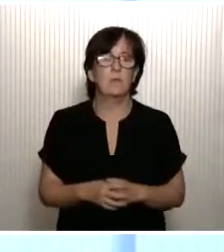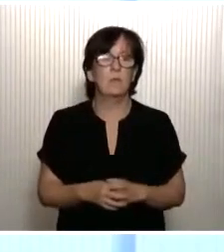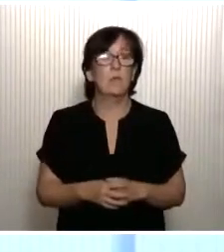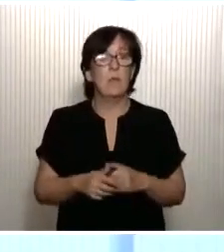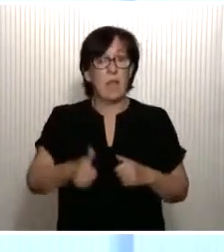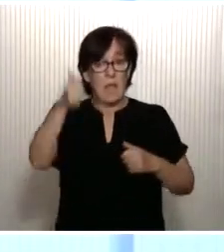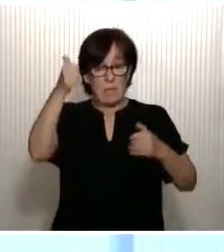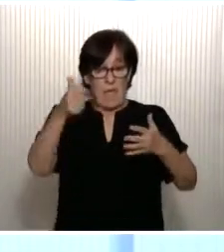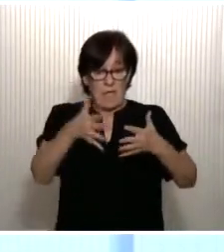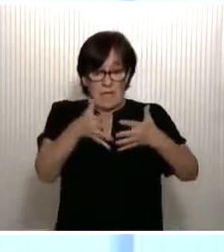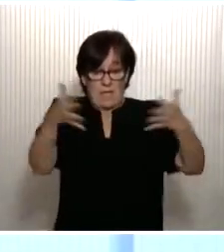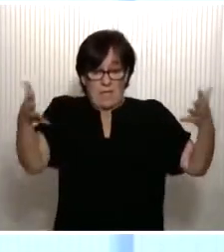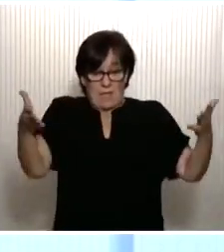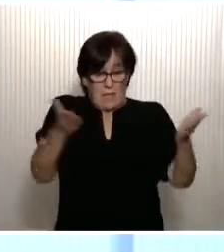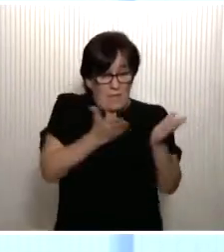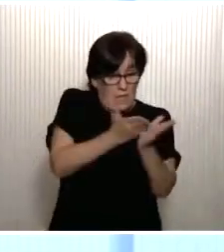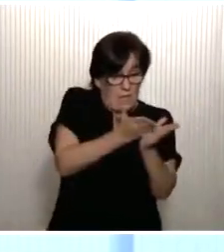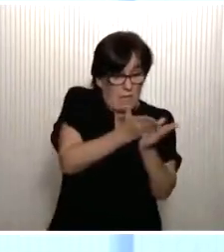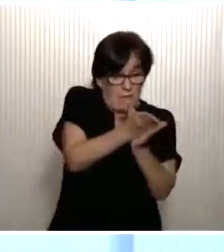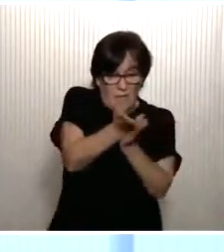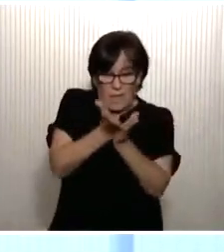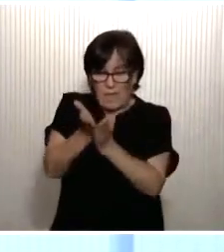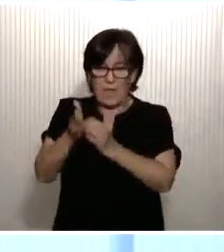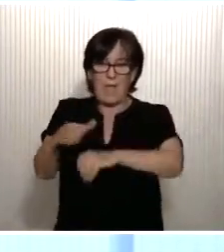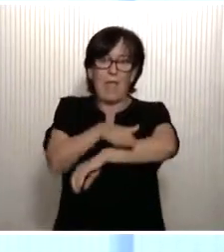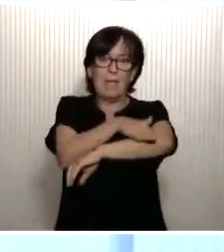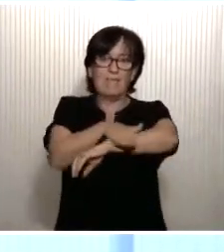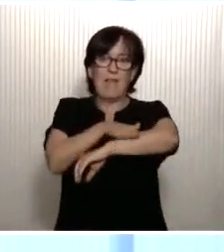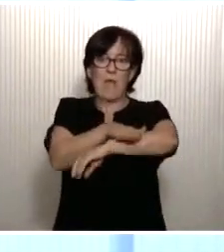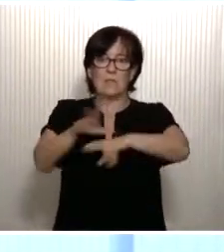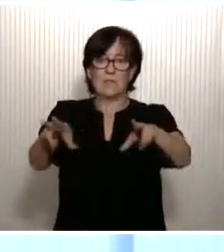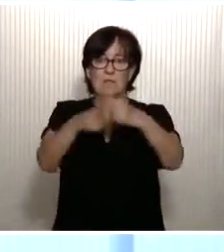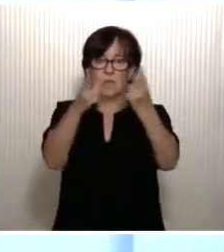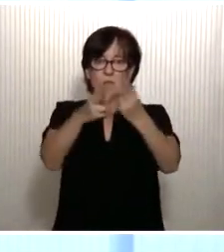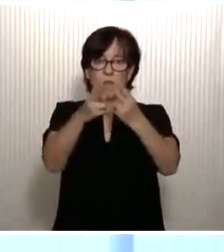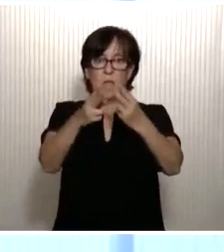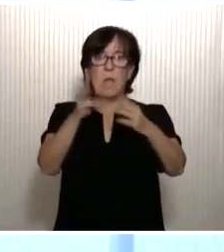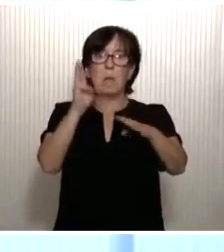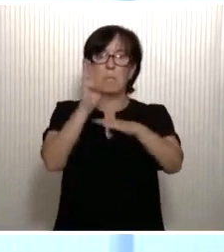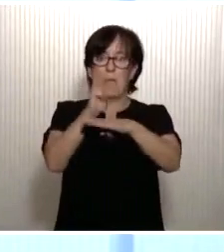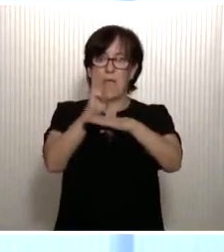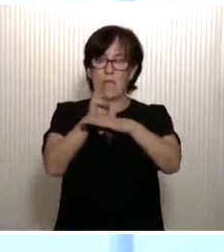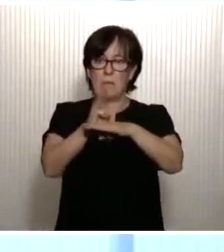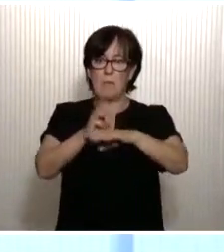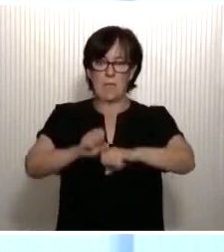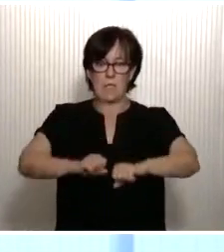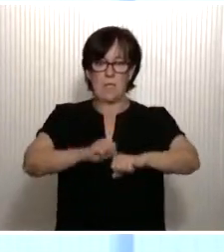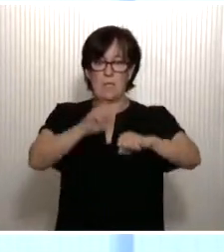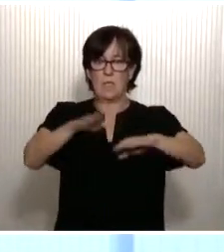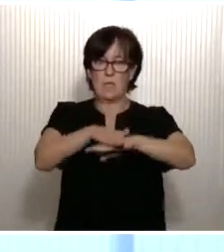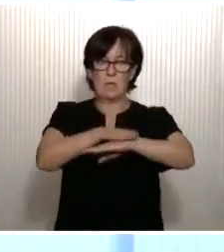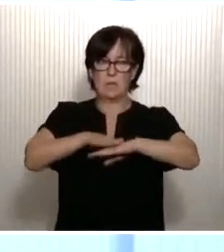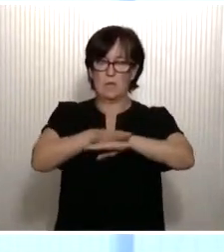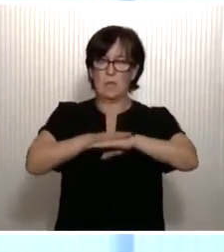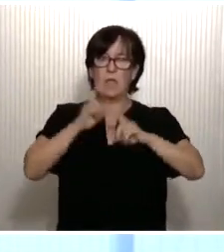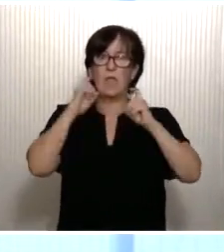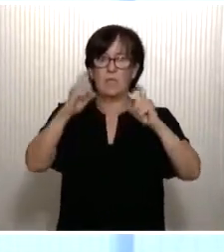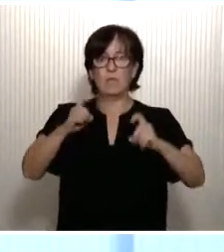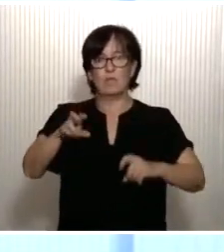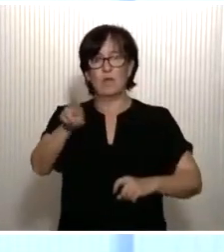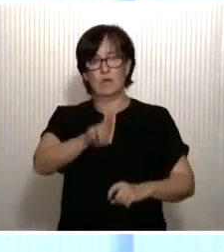Cuanto más amplia sea esa base social, cuanto más amplia sea esa base parlamentaria que sostenga ese esfuerzo de recuperación,